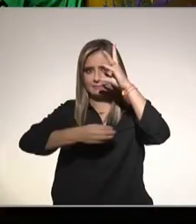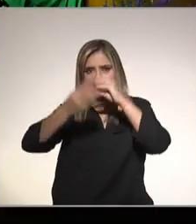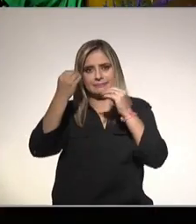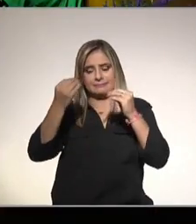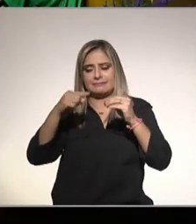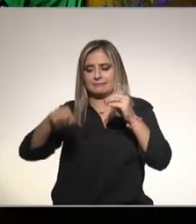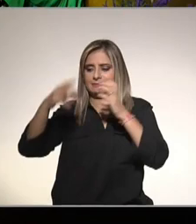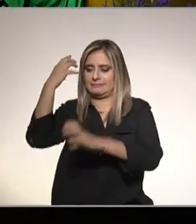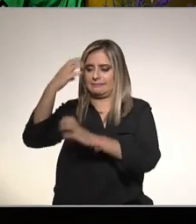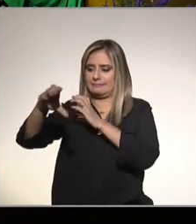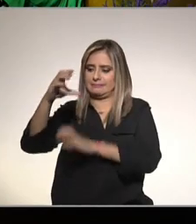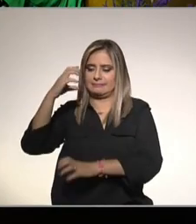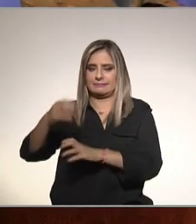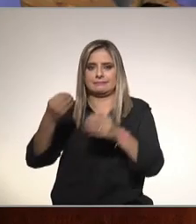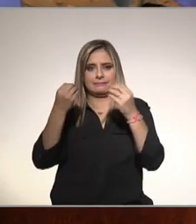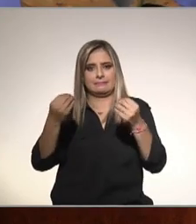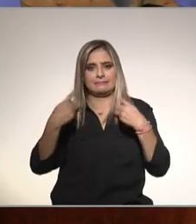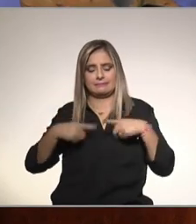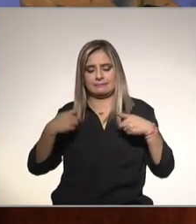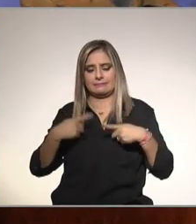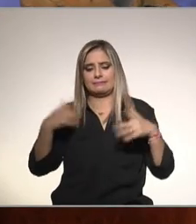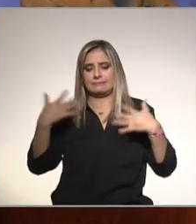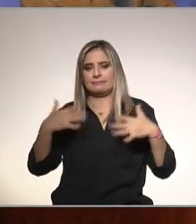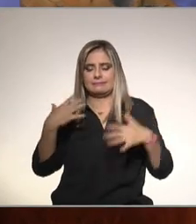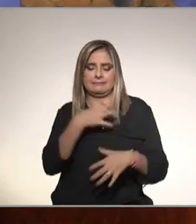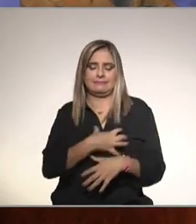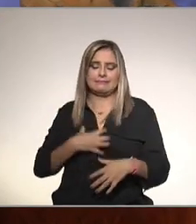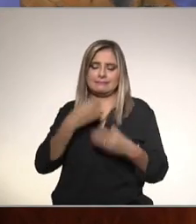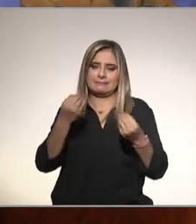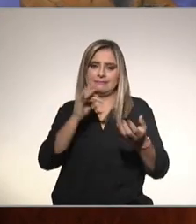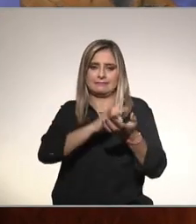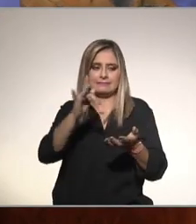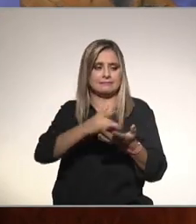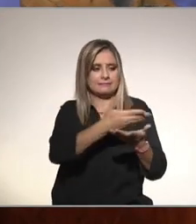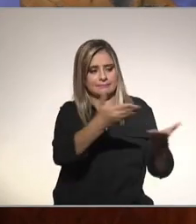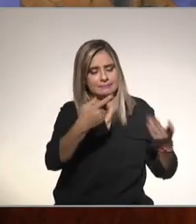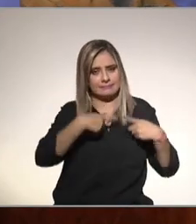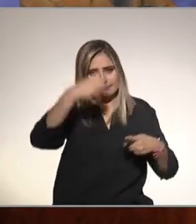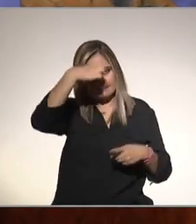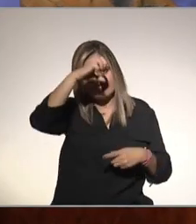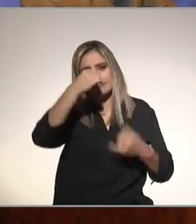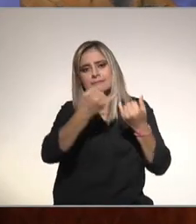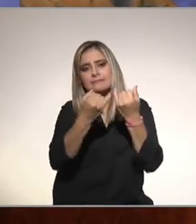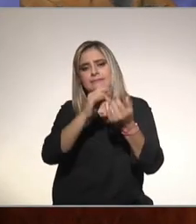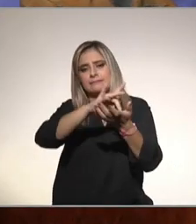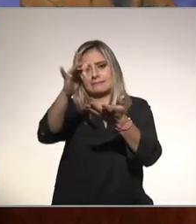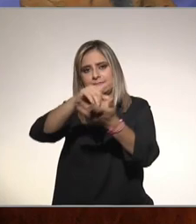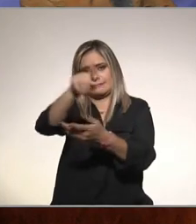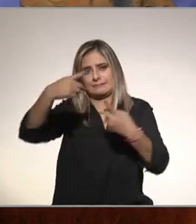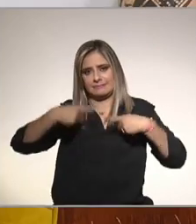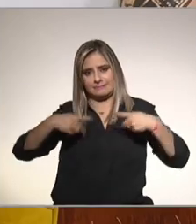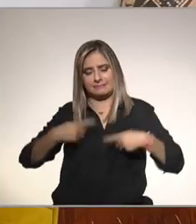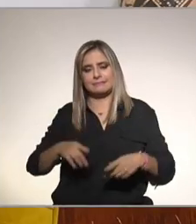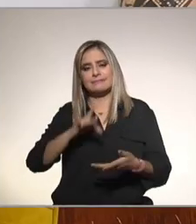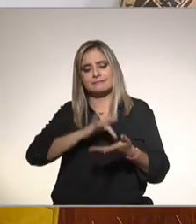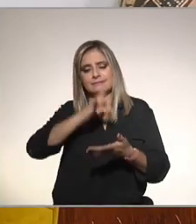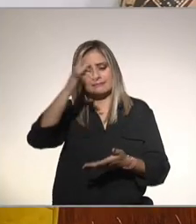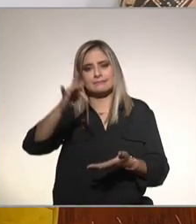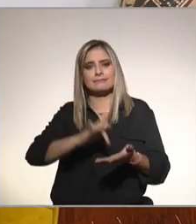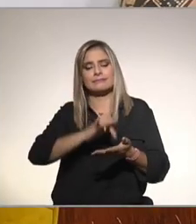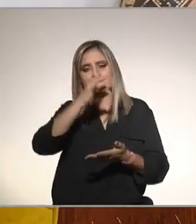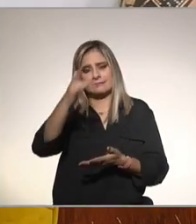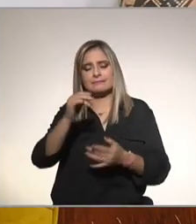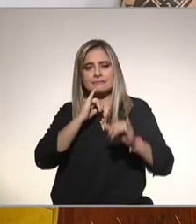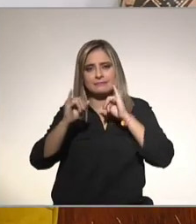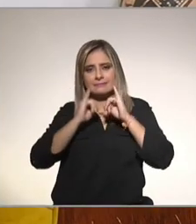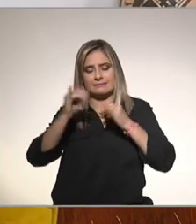participación de las personas fue increíble la verdad es que muy contenta agradecida con los especialistas y por supuesto con nuestro público Pepe gracias quiero dar las gracias